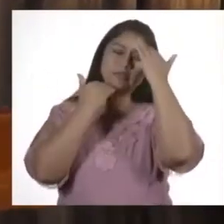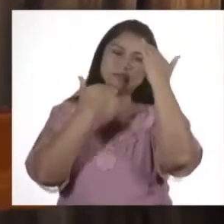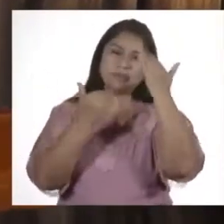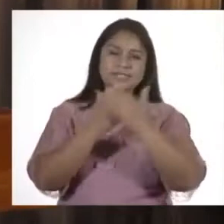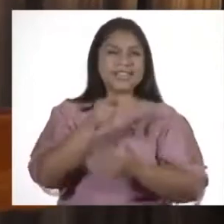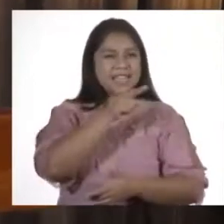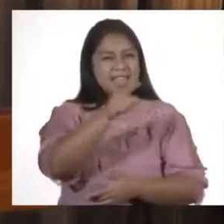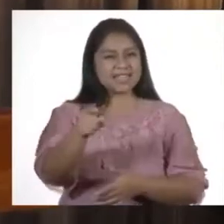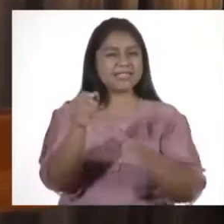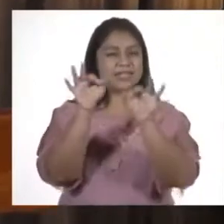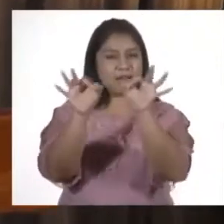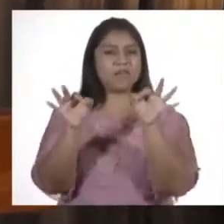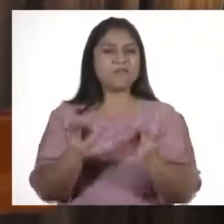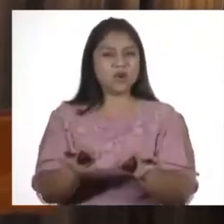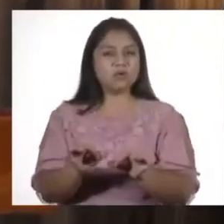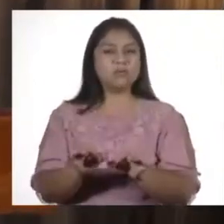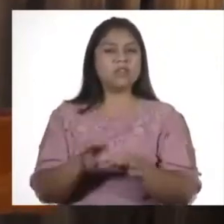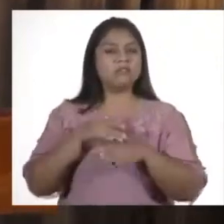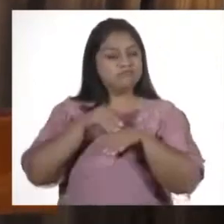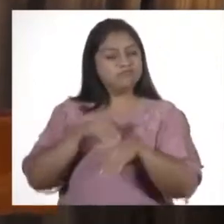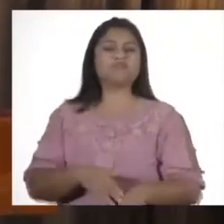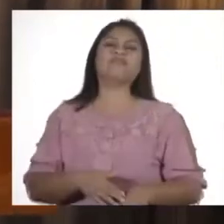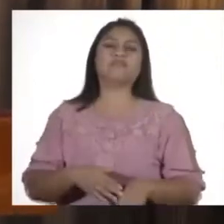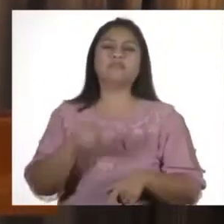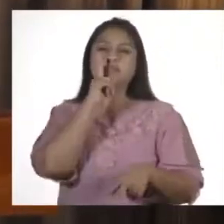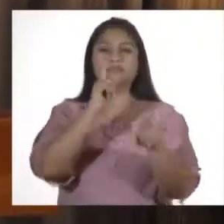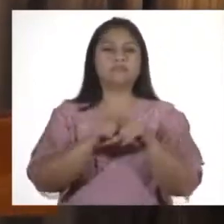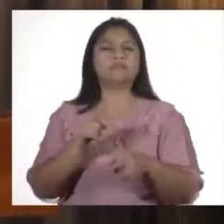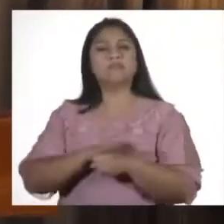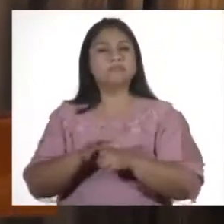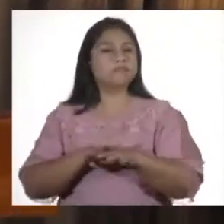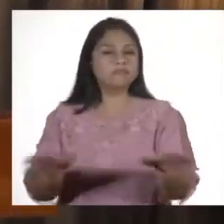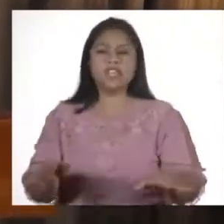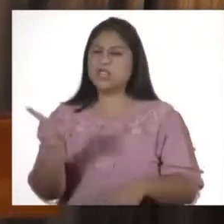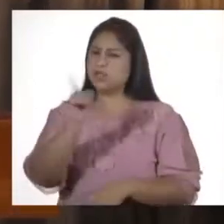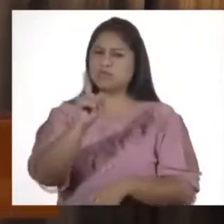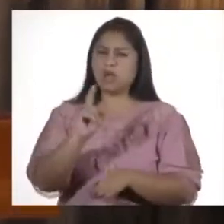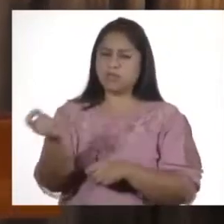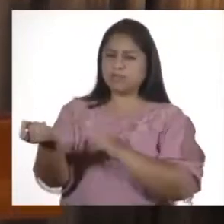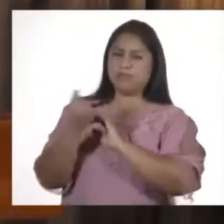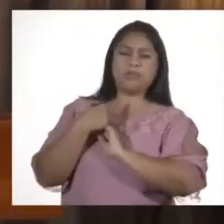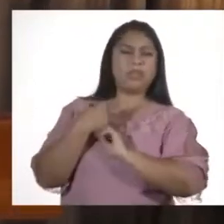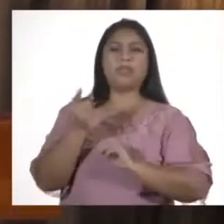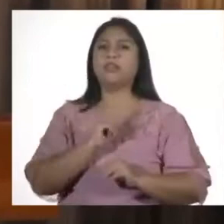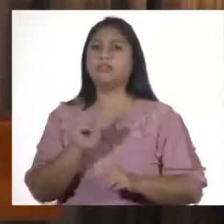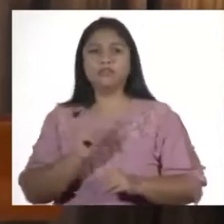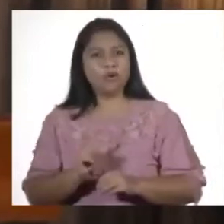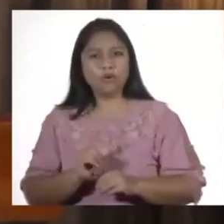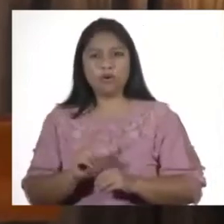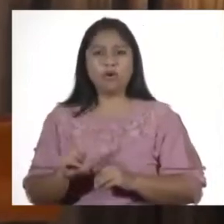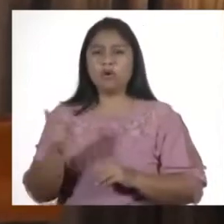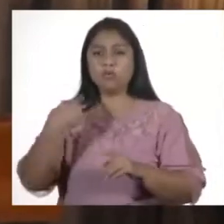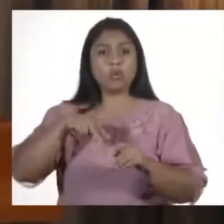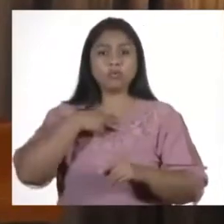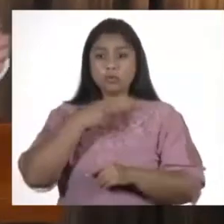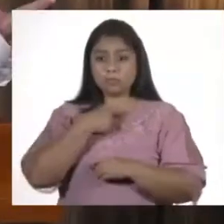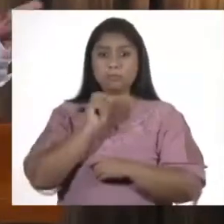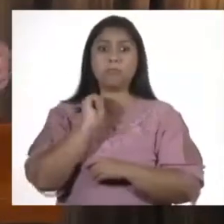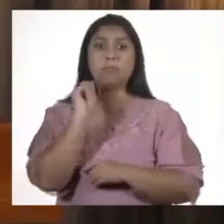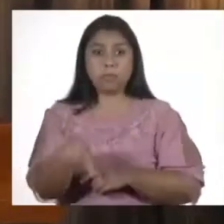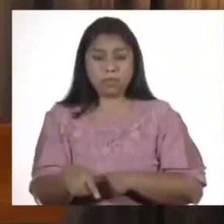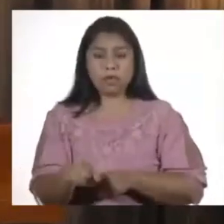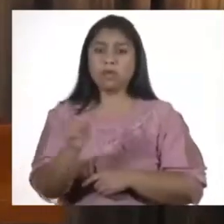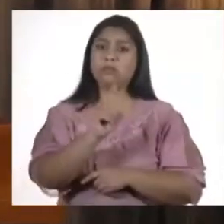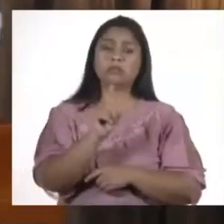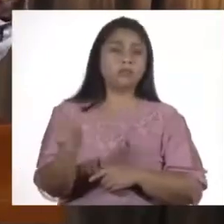gracias. Esa es la manera de derrotar a este virus. No dejemos que nos contagie. No dejemos que nosotros, si